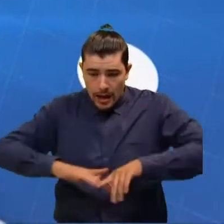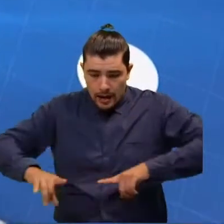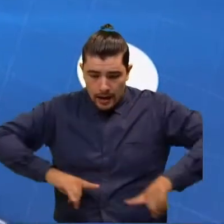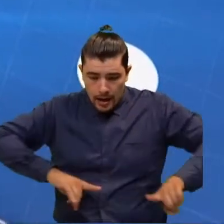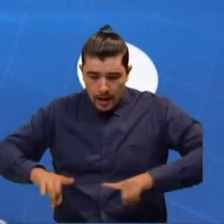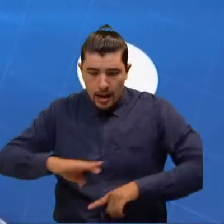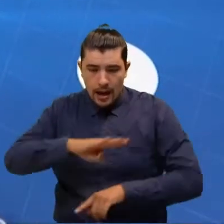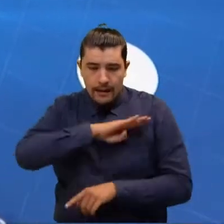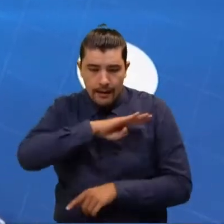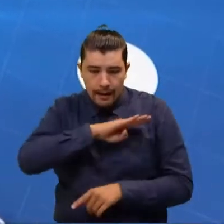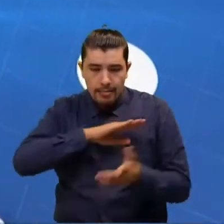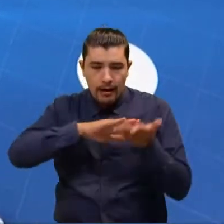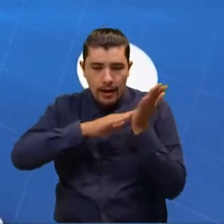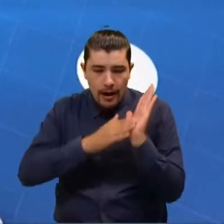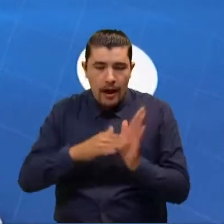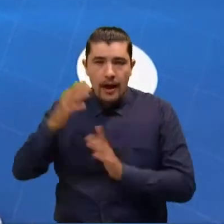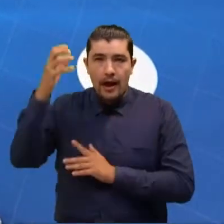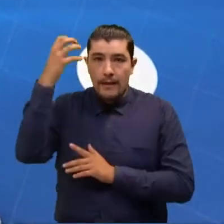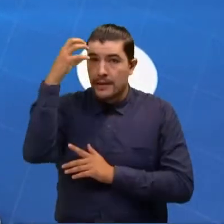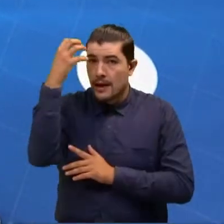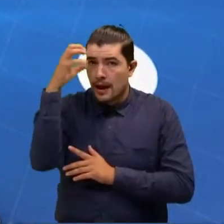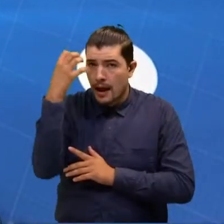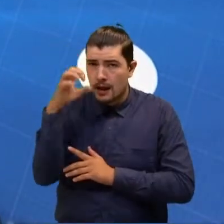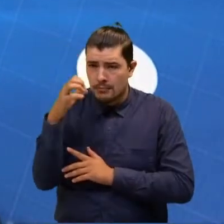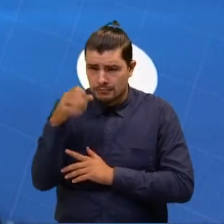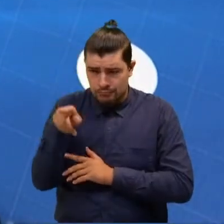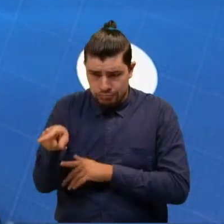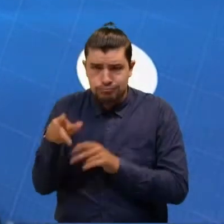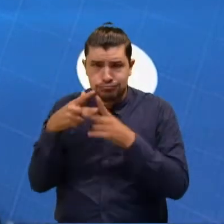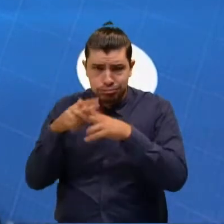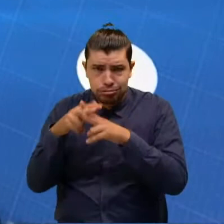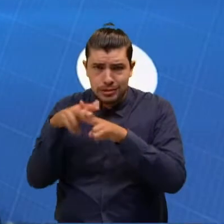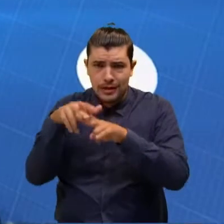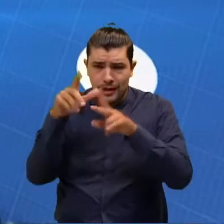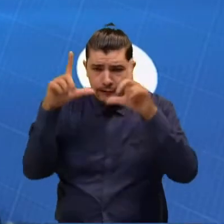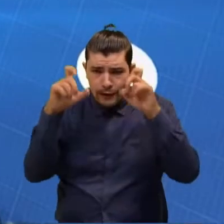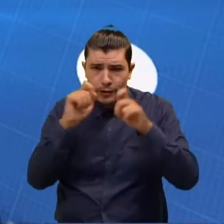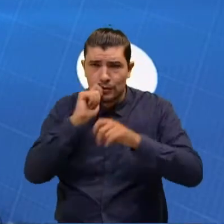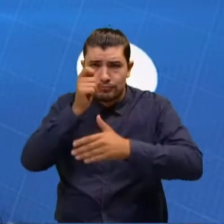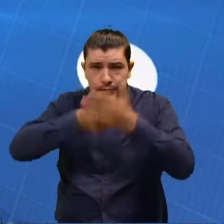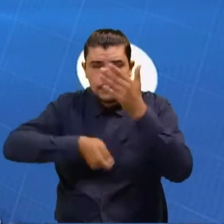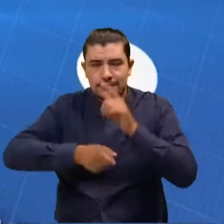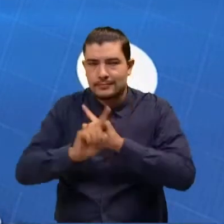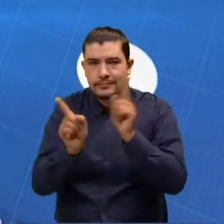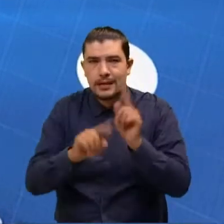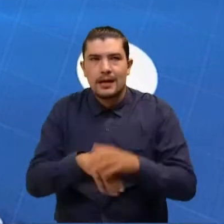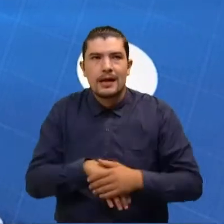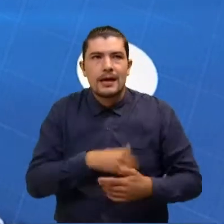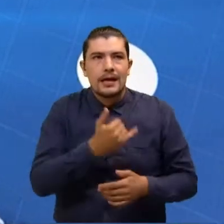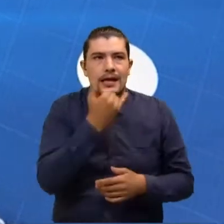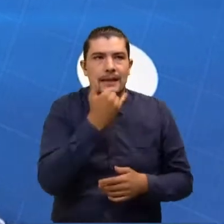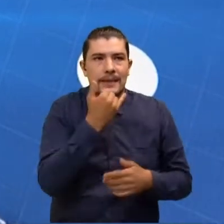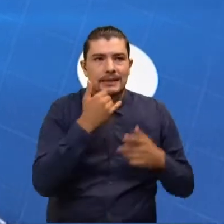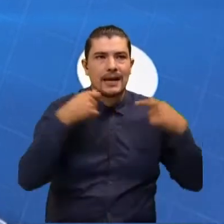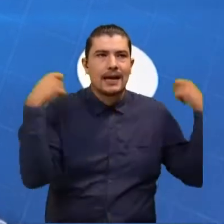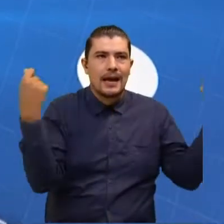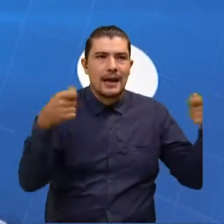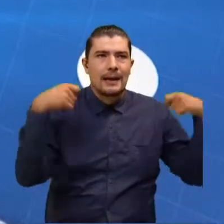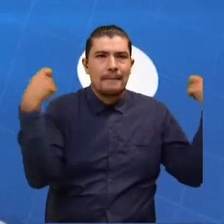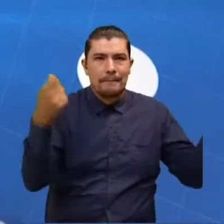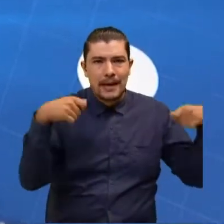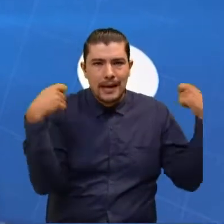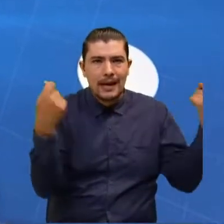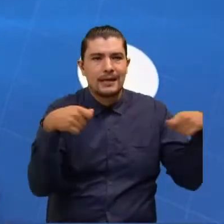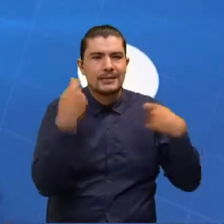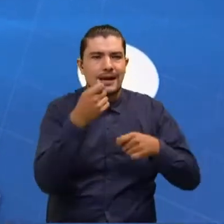Moreno. Ni existen, ni van a existir. Lo que sucede es que empezó la campaña política y no dejan de aparecer unas